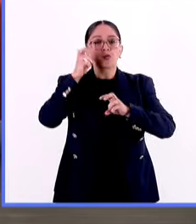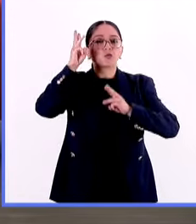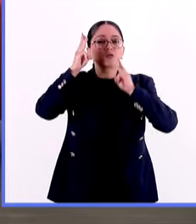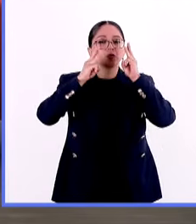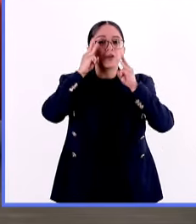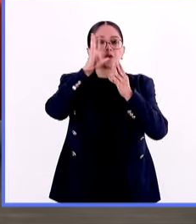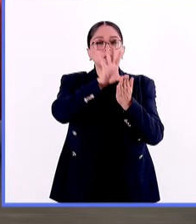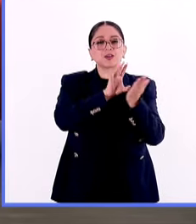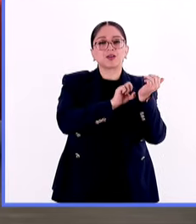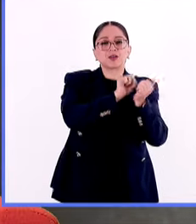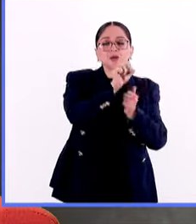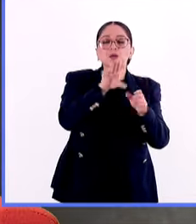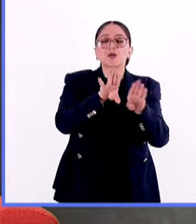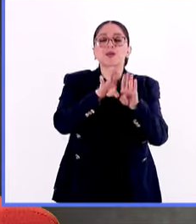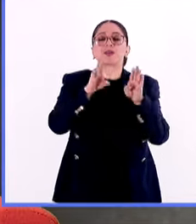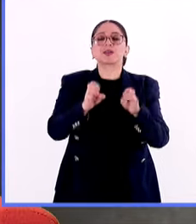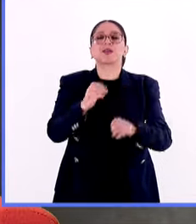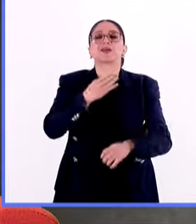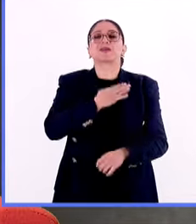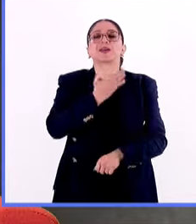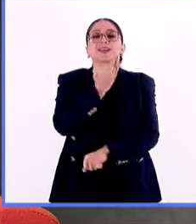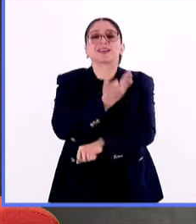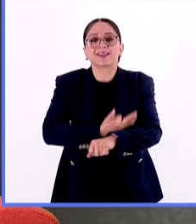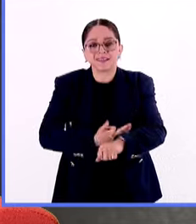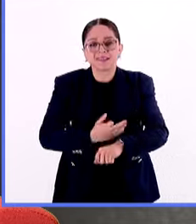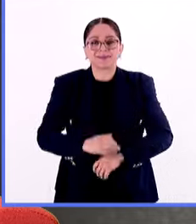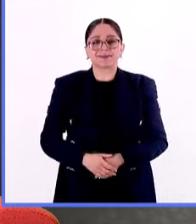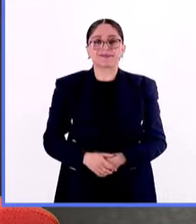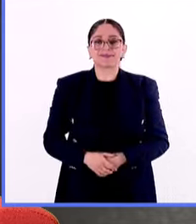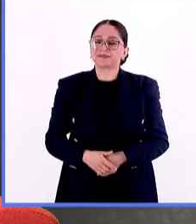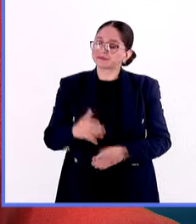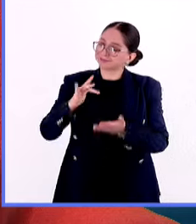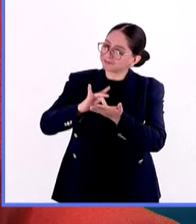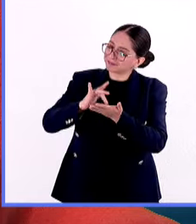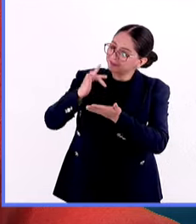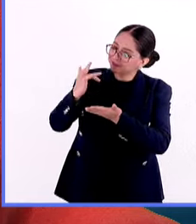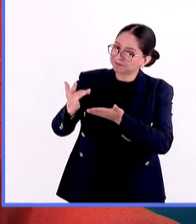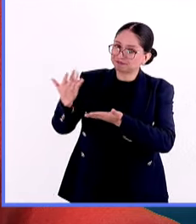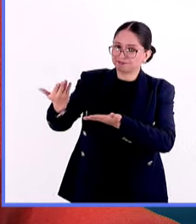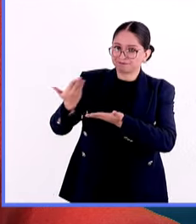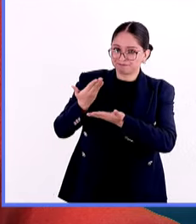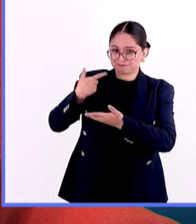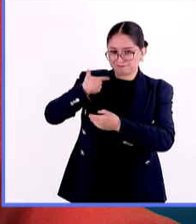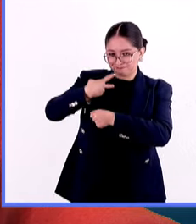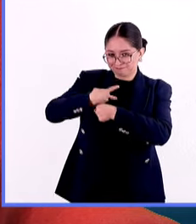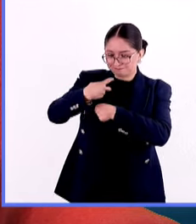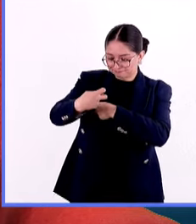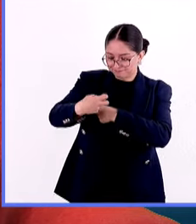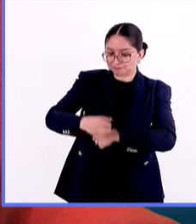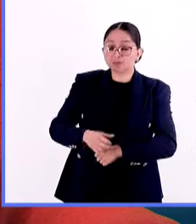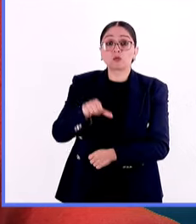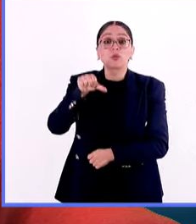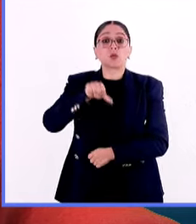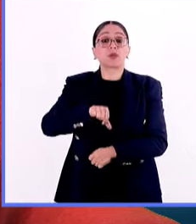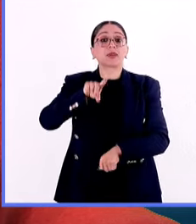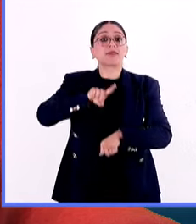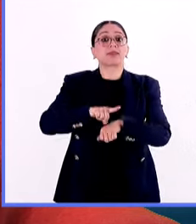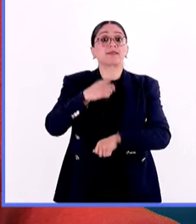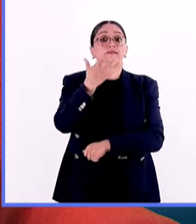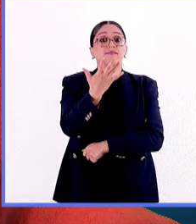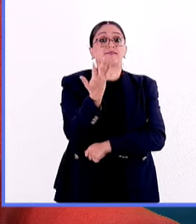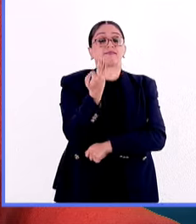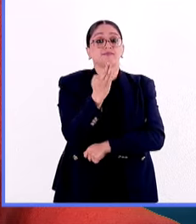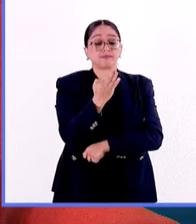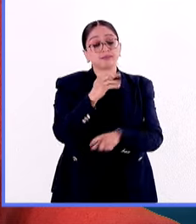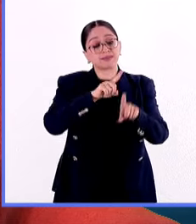estás? Muy buenas tardes. Hola Rosa, bien, gracias. Muchas gracias por el espacio. Pues el espacio justamente hoy 5 de febrero así como pues todas